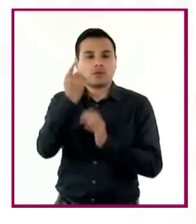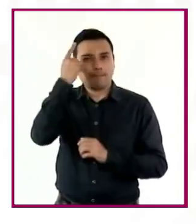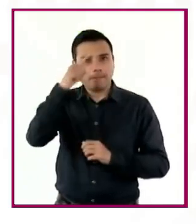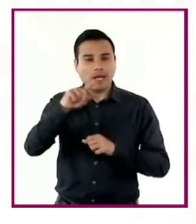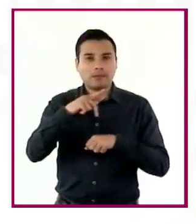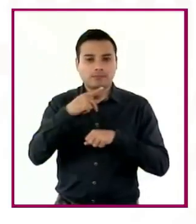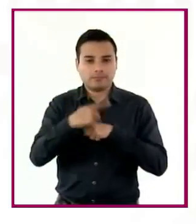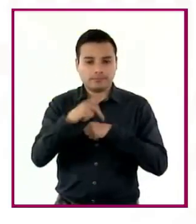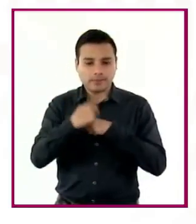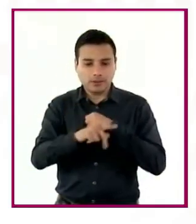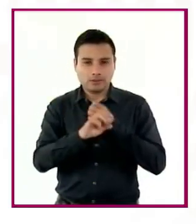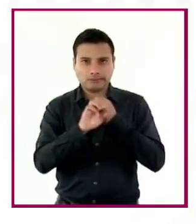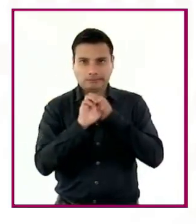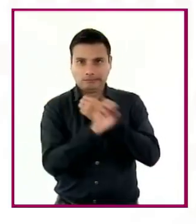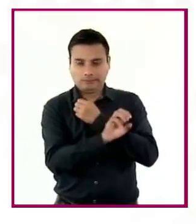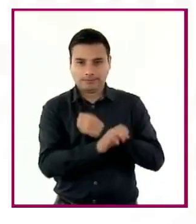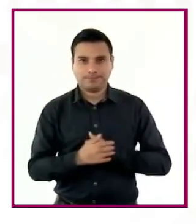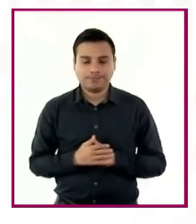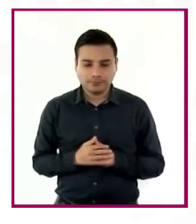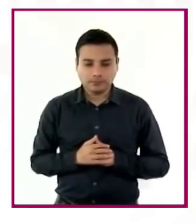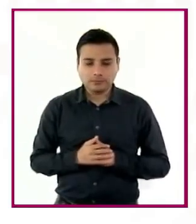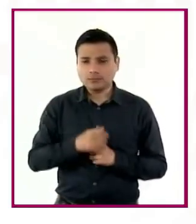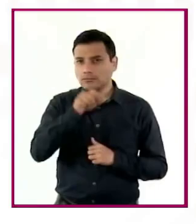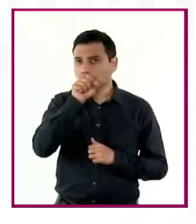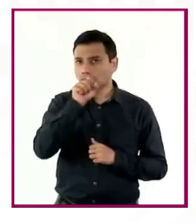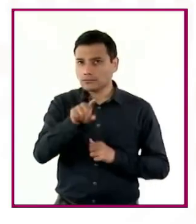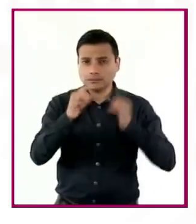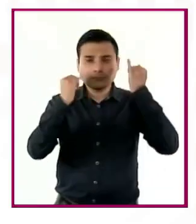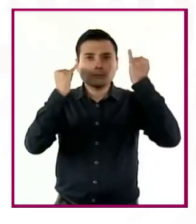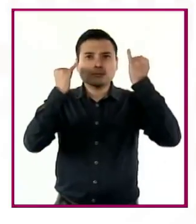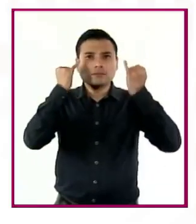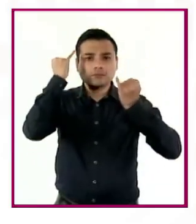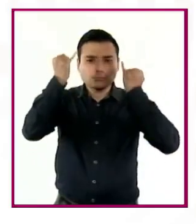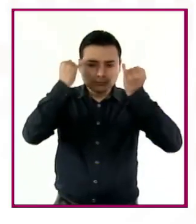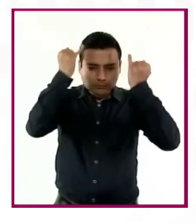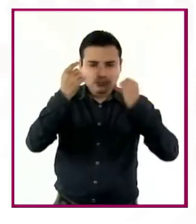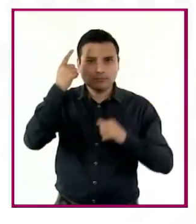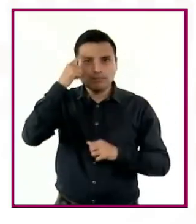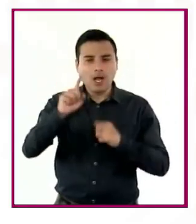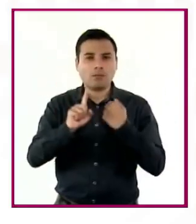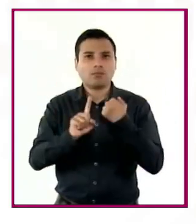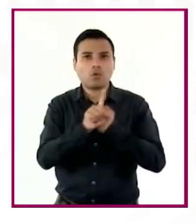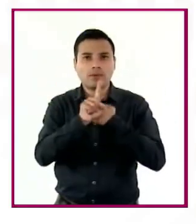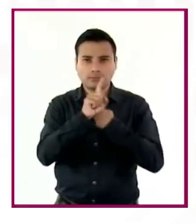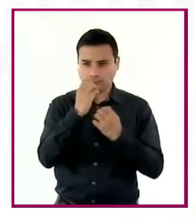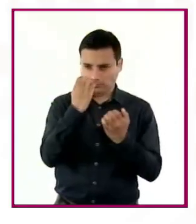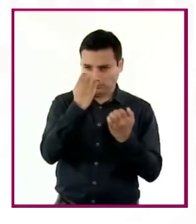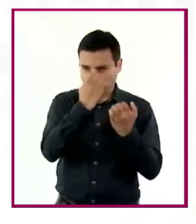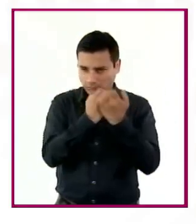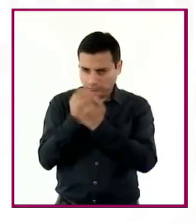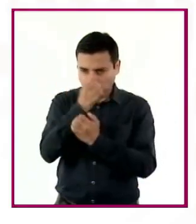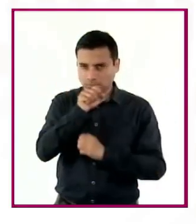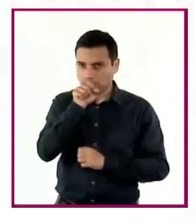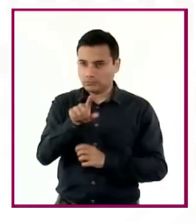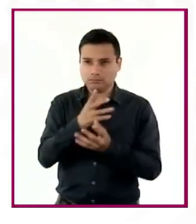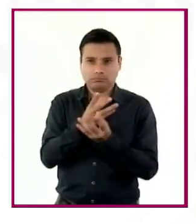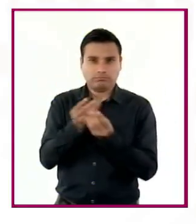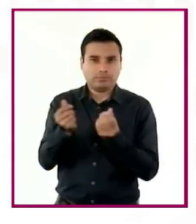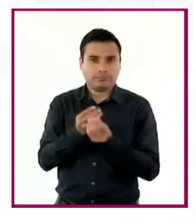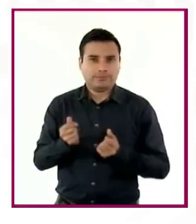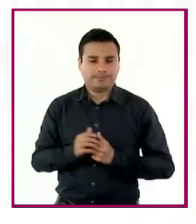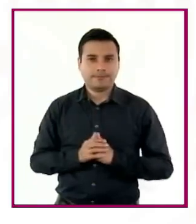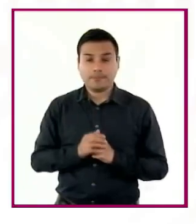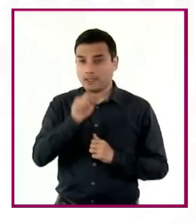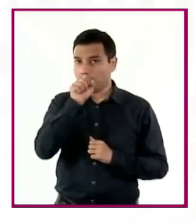La creatividad para analizar situaciones o problemas que se les presenten y la manera como actúan ante éstas.